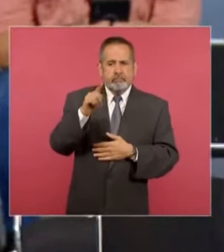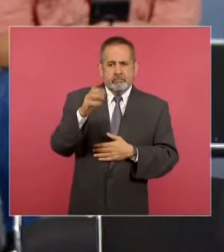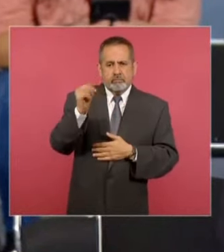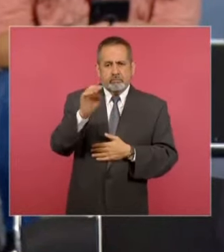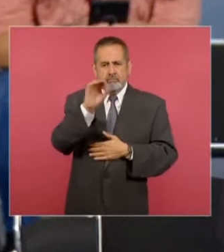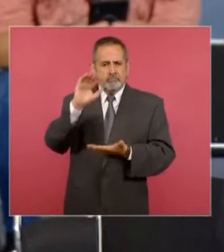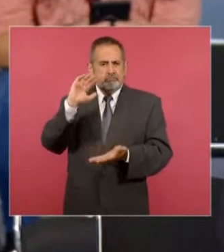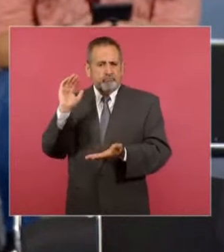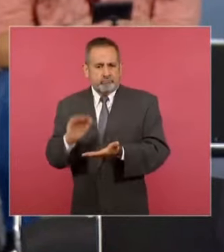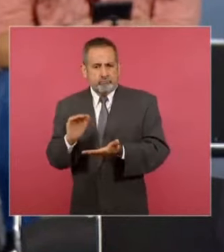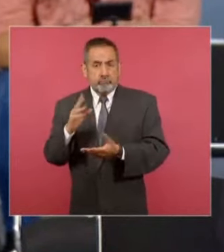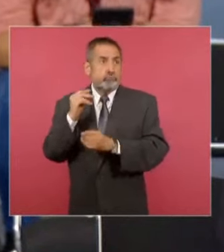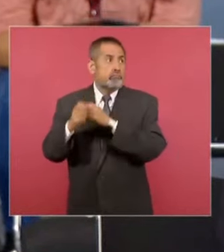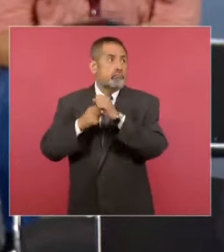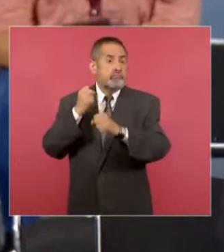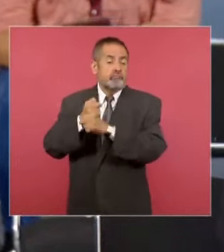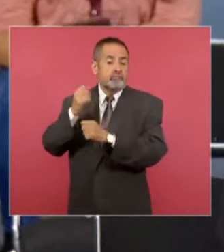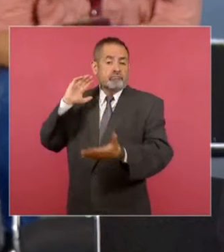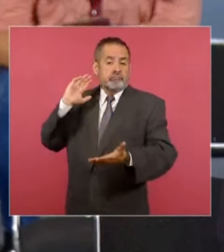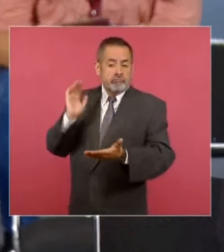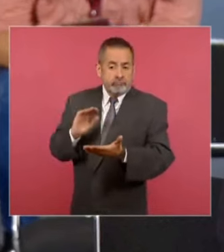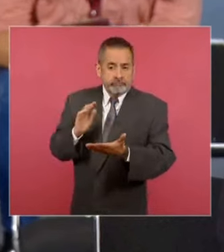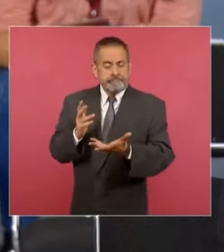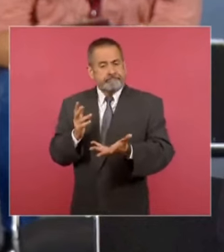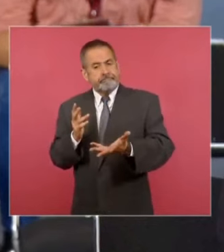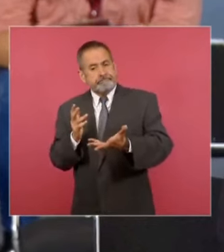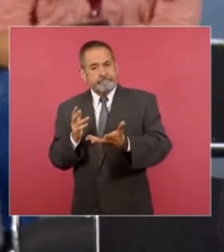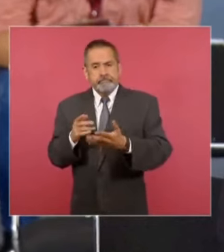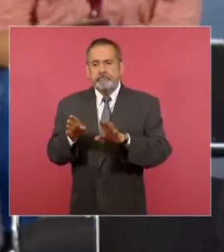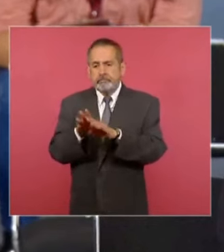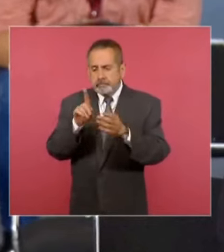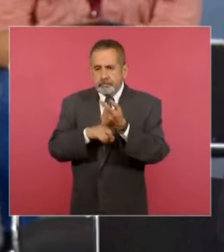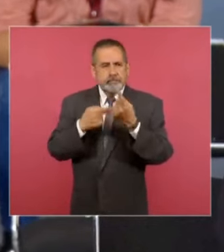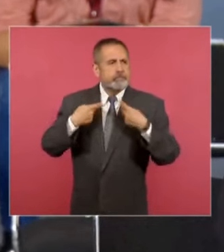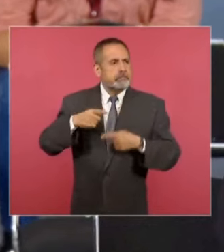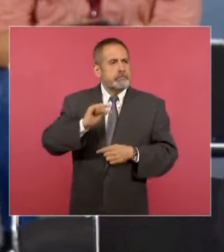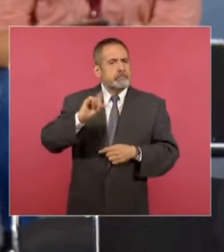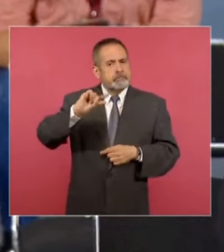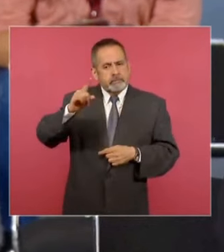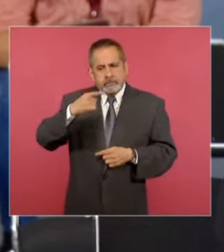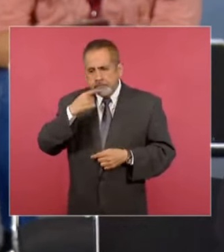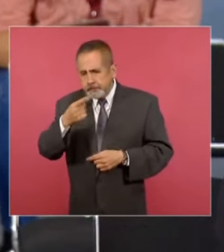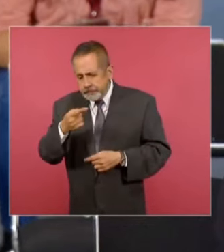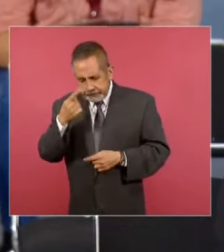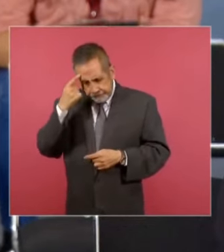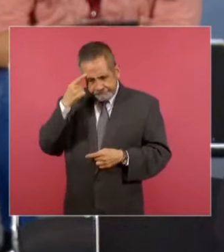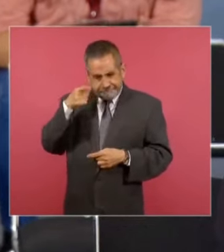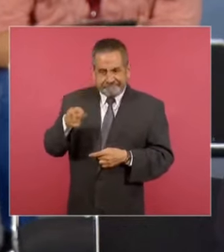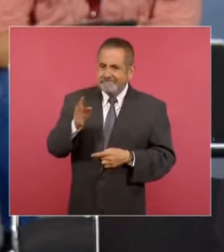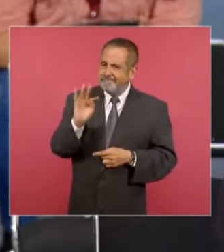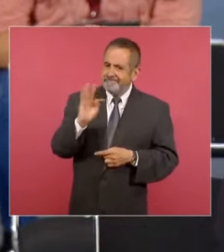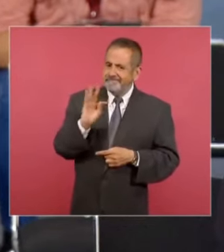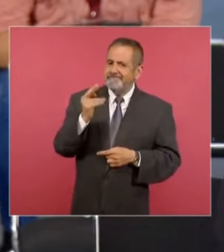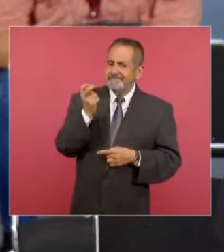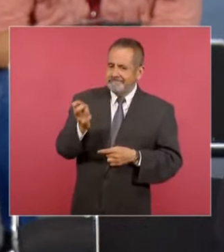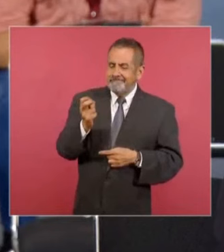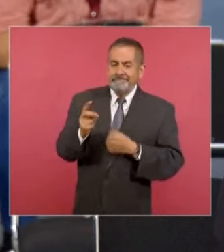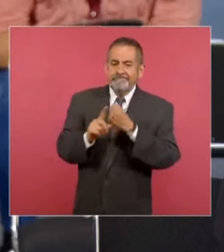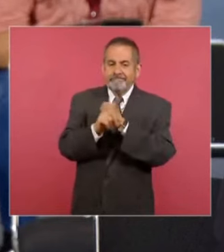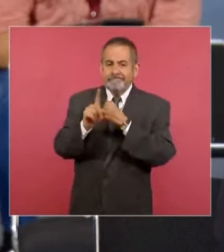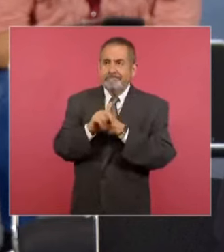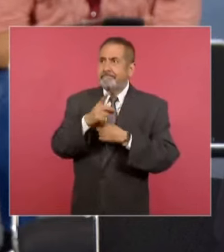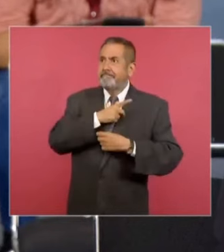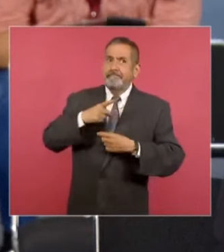alto en muchos años, desde 1989, y según especialistas esto provocaría un mayor